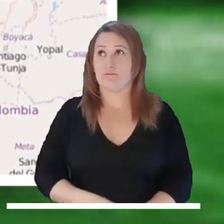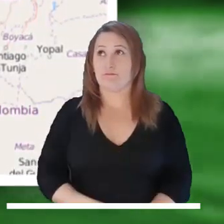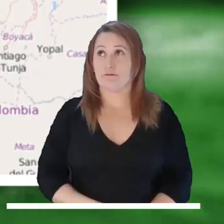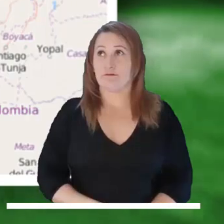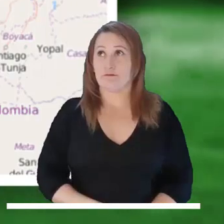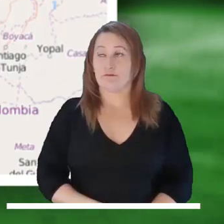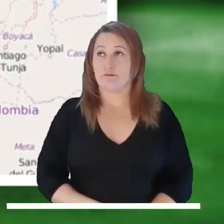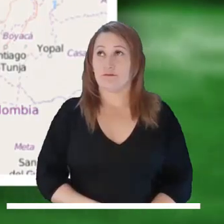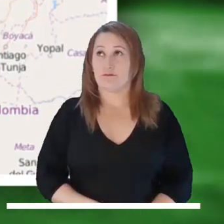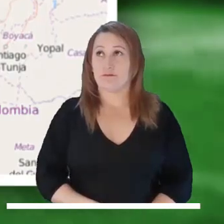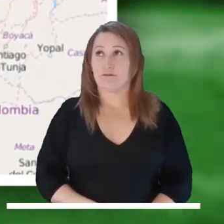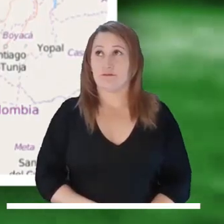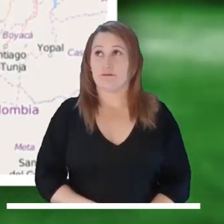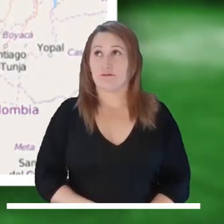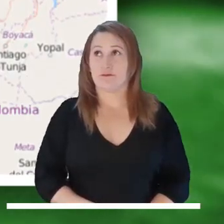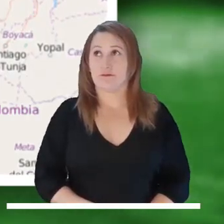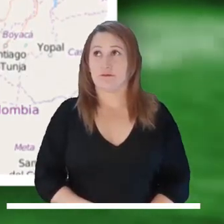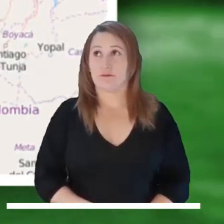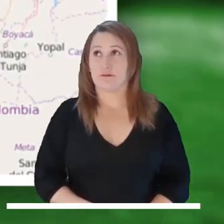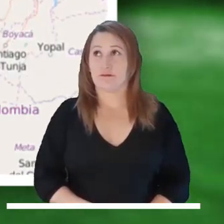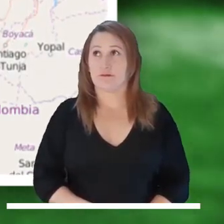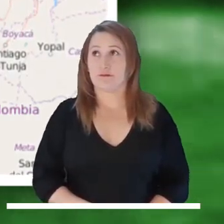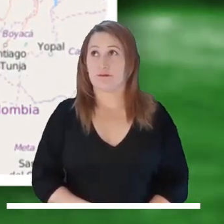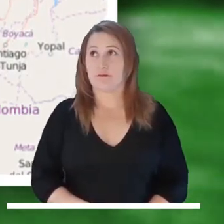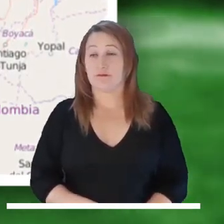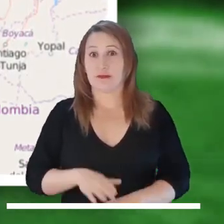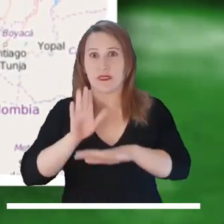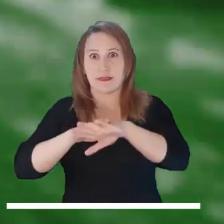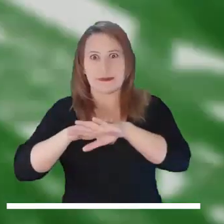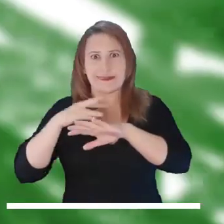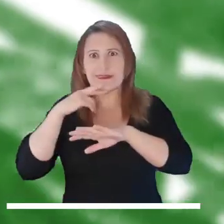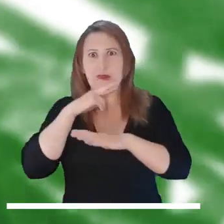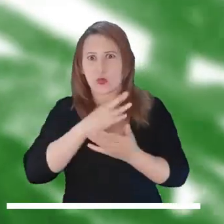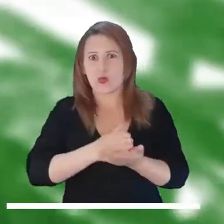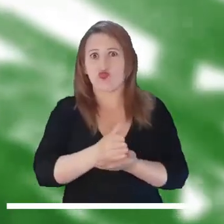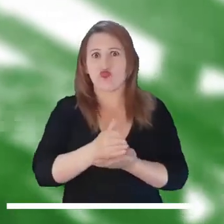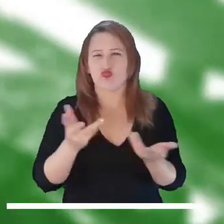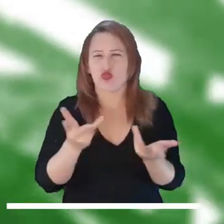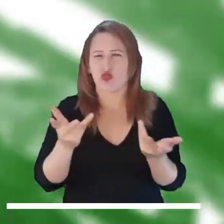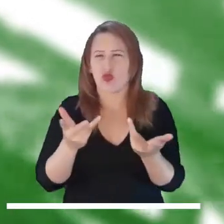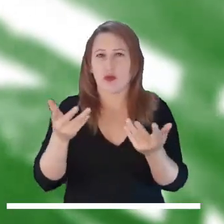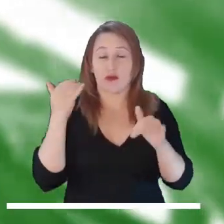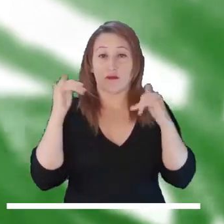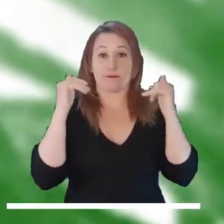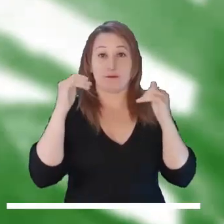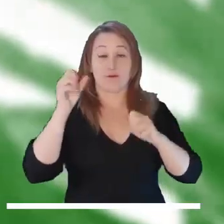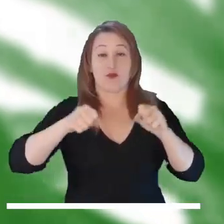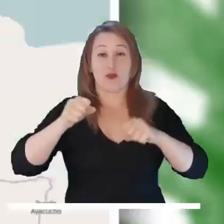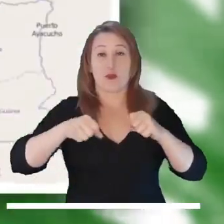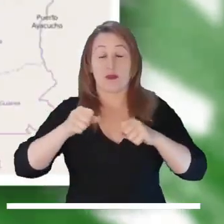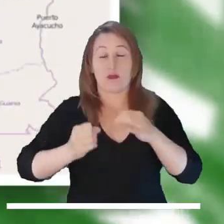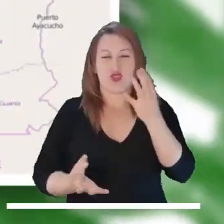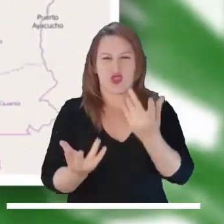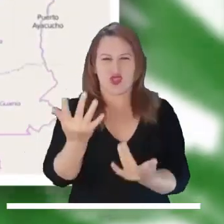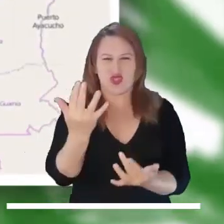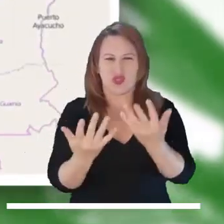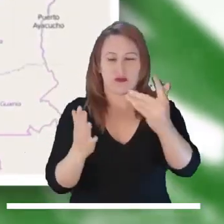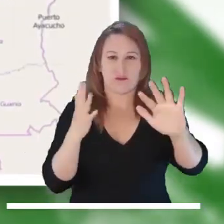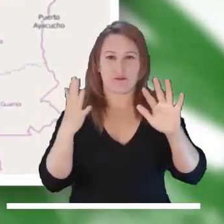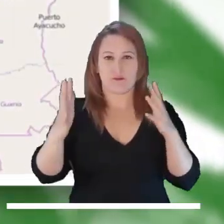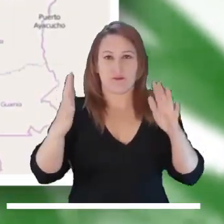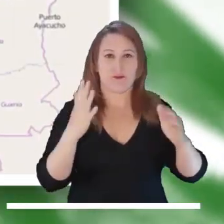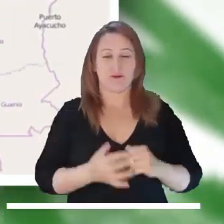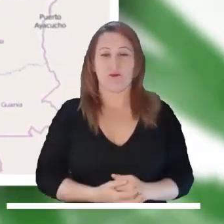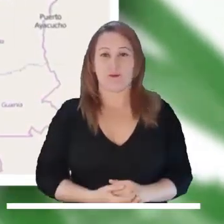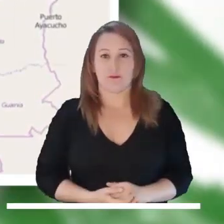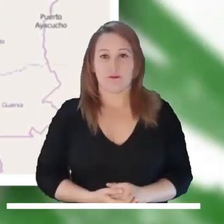en el río Mulatus y a los afluentes que desembocan en el mar Caribe y el Golfo de Urabá. Persiste la alerta roja en el